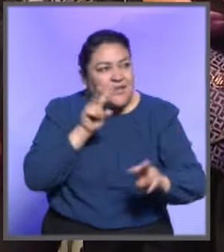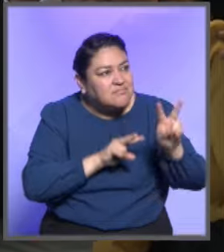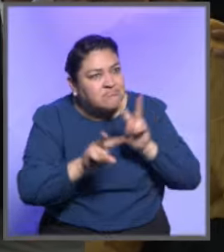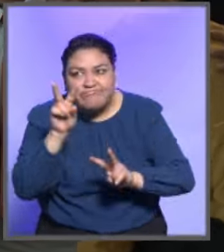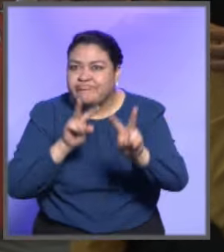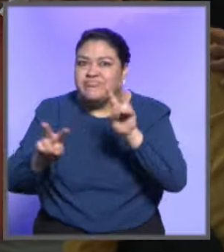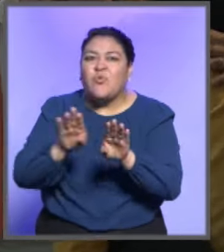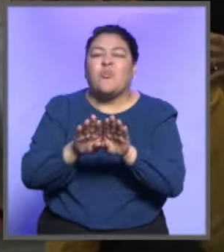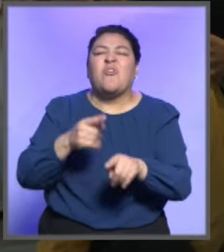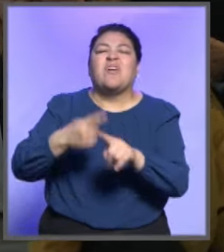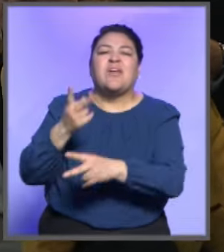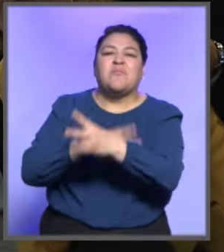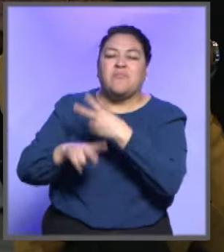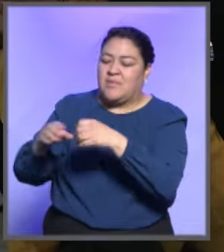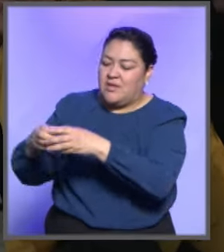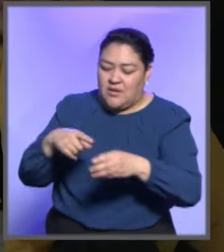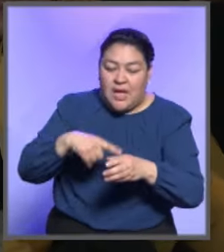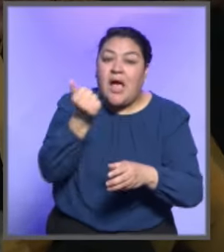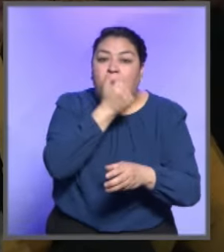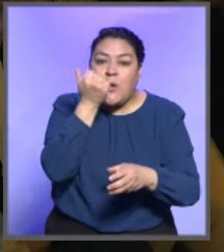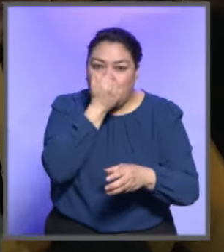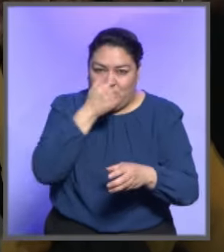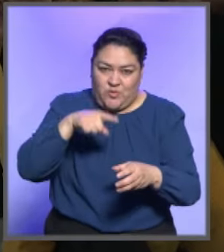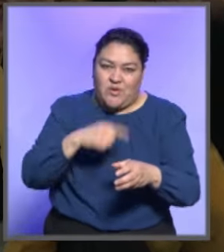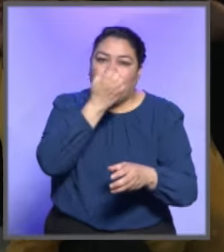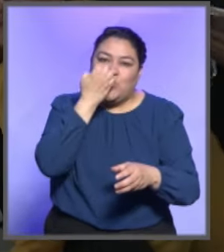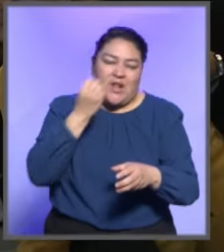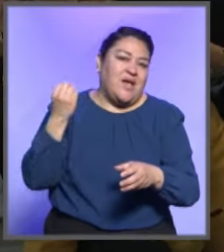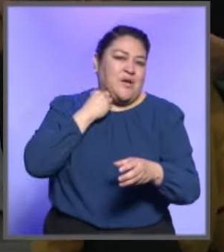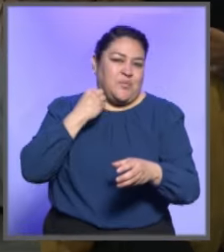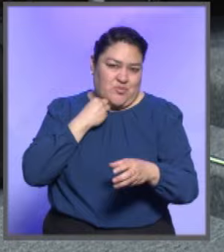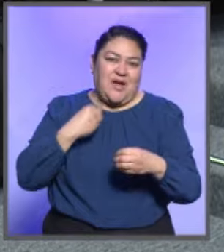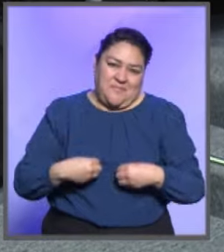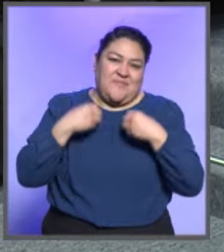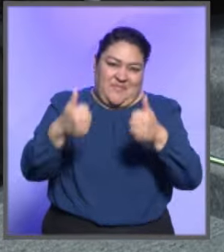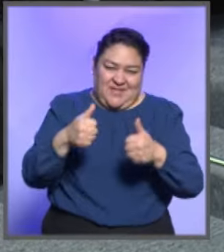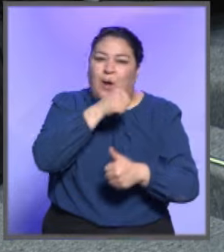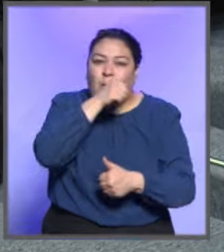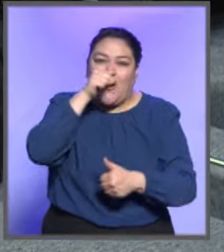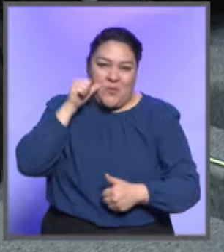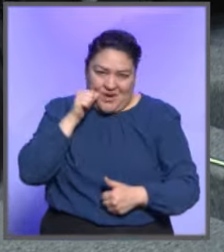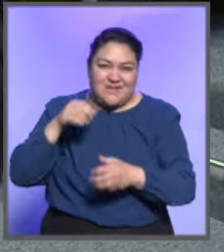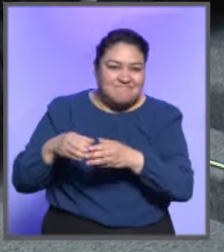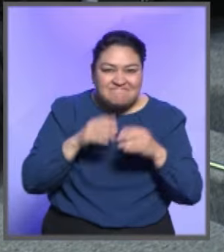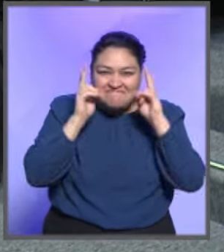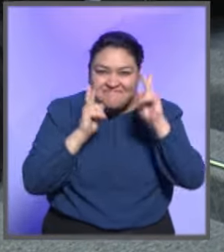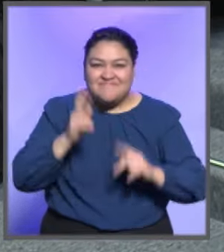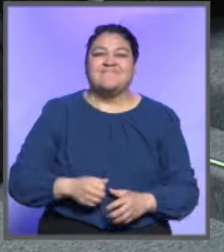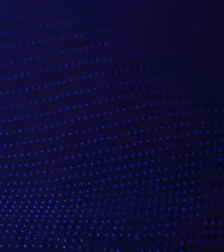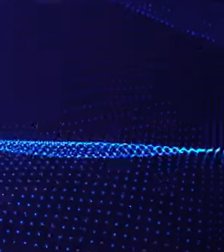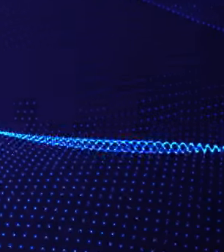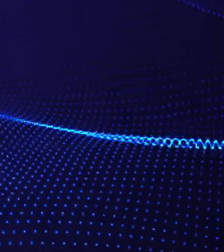Sala Superior. En esta ocasión, asistieron alumnas y alumnos de la Escuela de Derecho de la Universidad del Bienestar, Benito Juárez